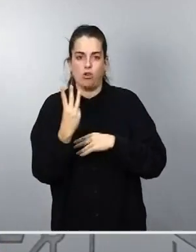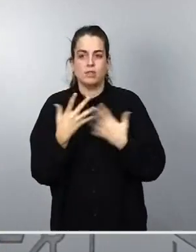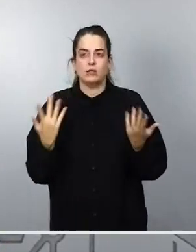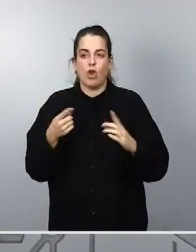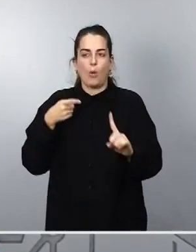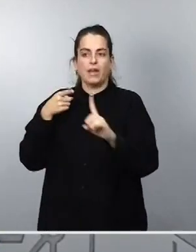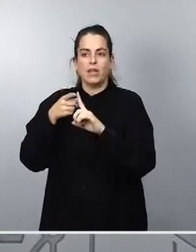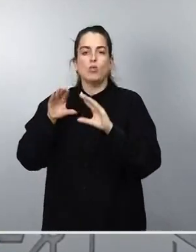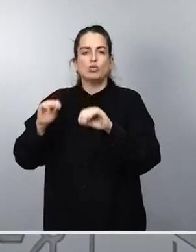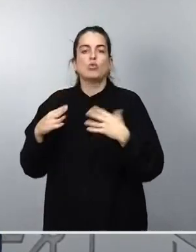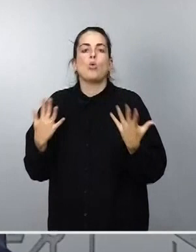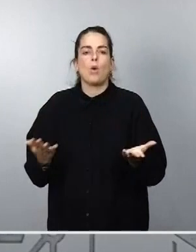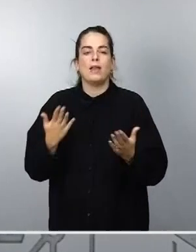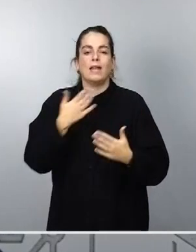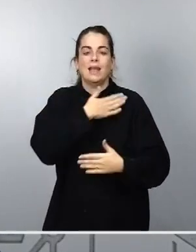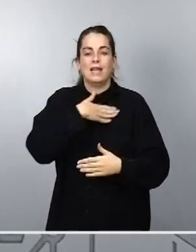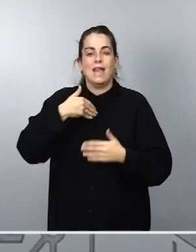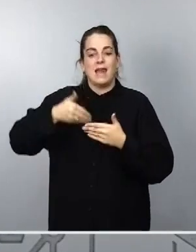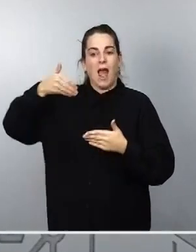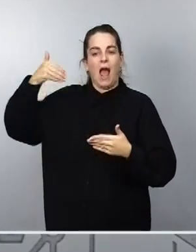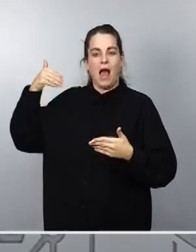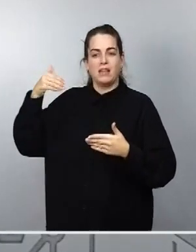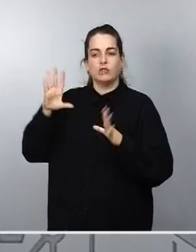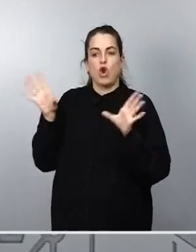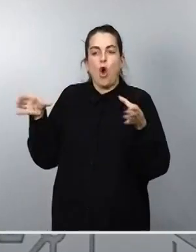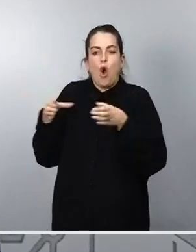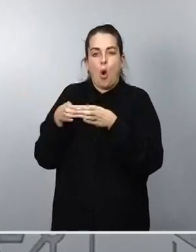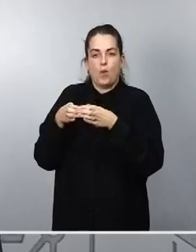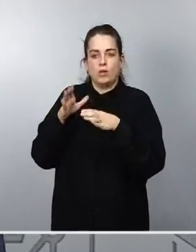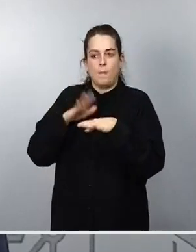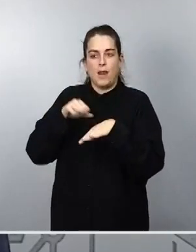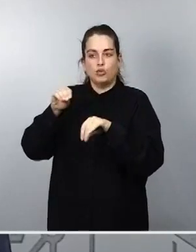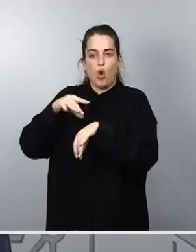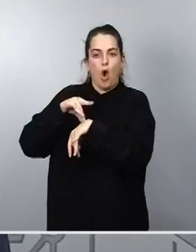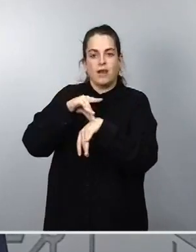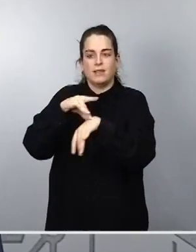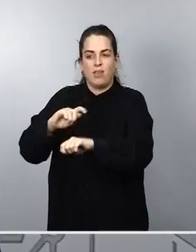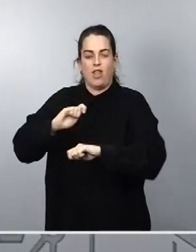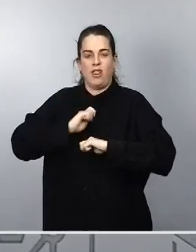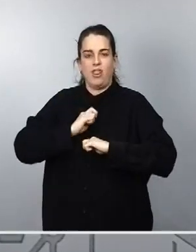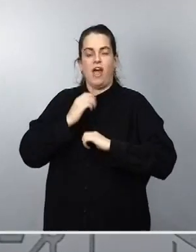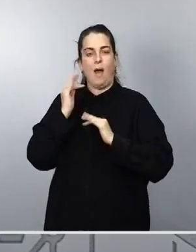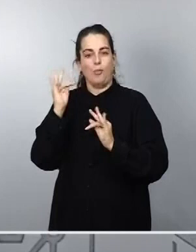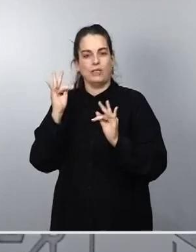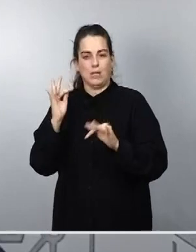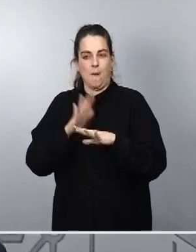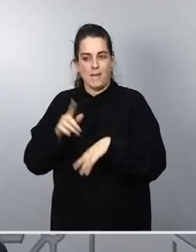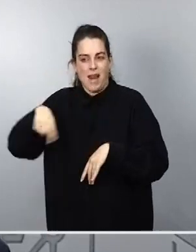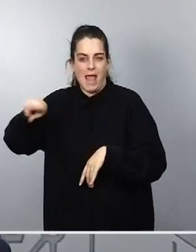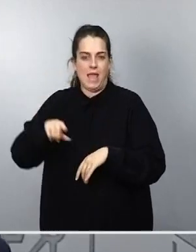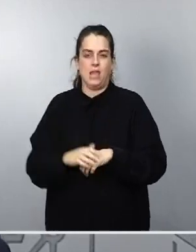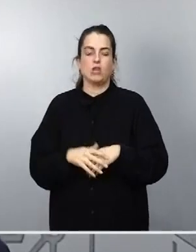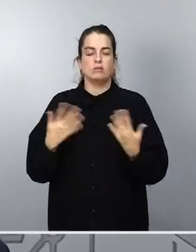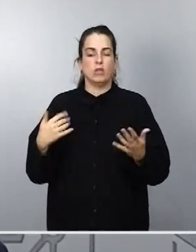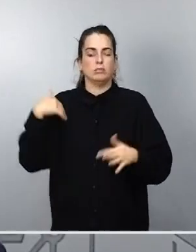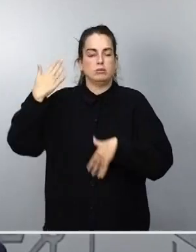composición anterior y más favorable para su orientación. Este bloqueo se ha mantenido a lo largo de más de cuatro